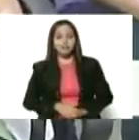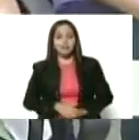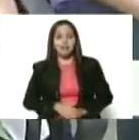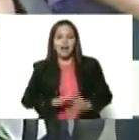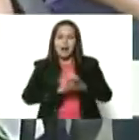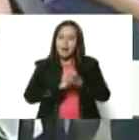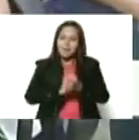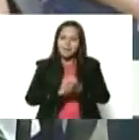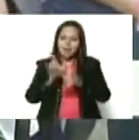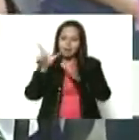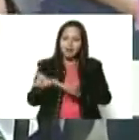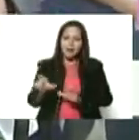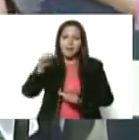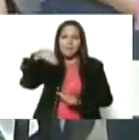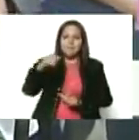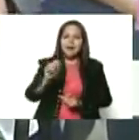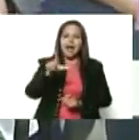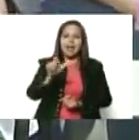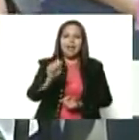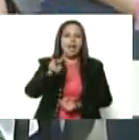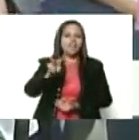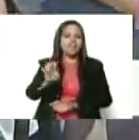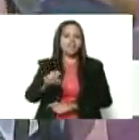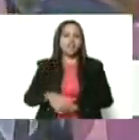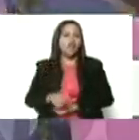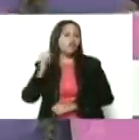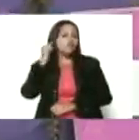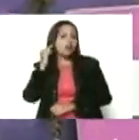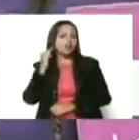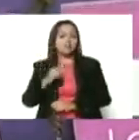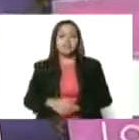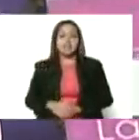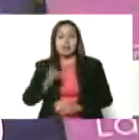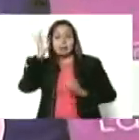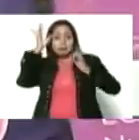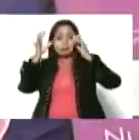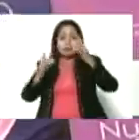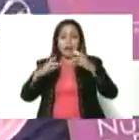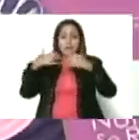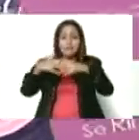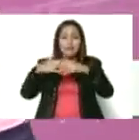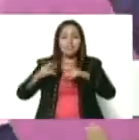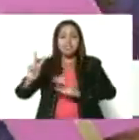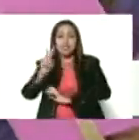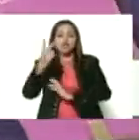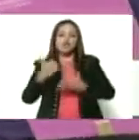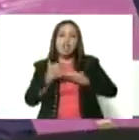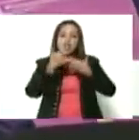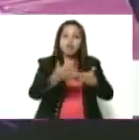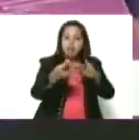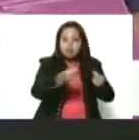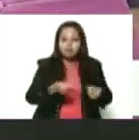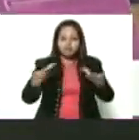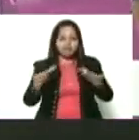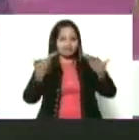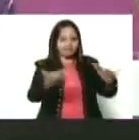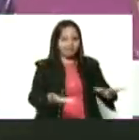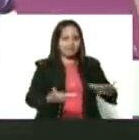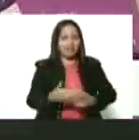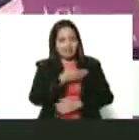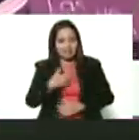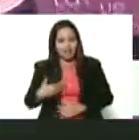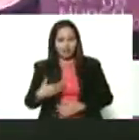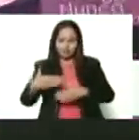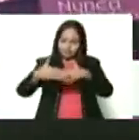Malavé, que es una emprendedora que ya va para el segundo crédito. Quiero presentársela,